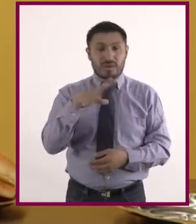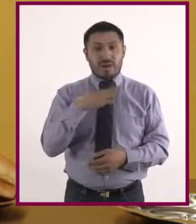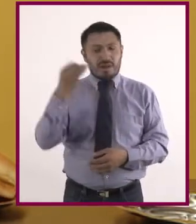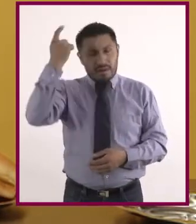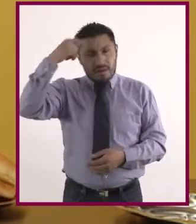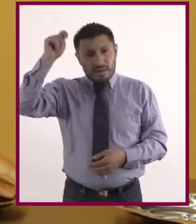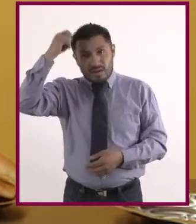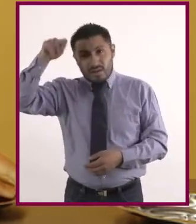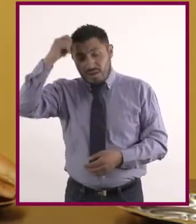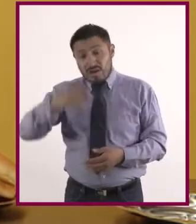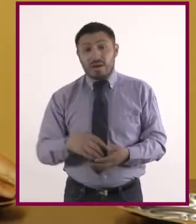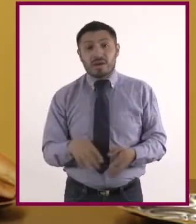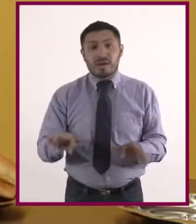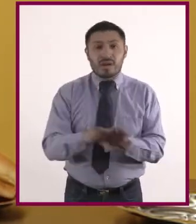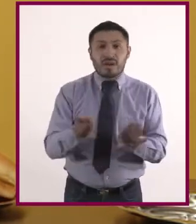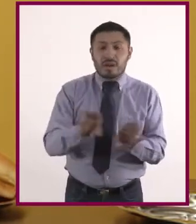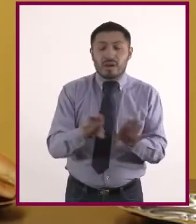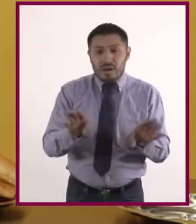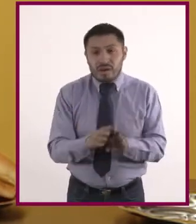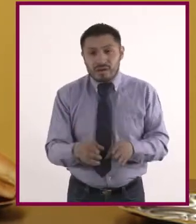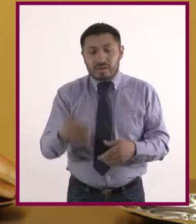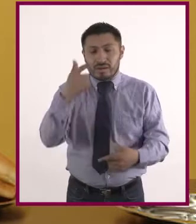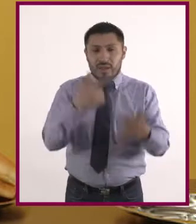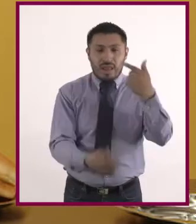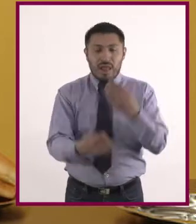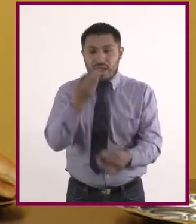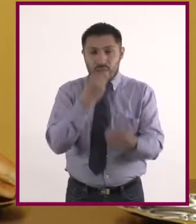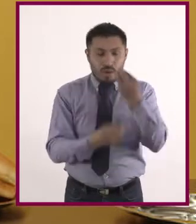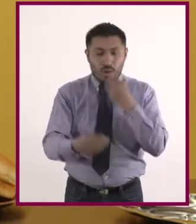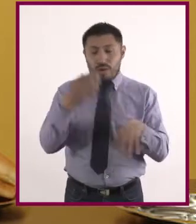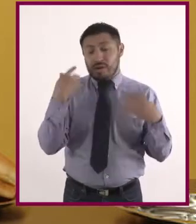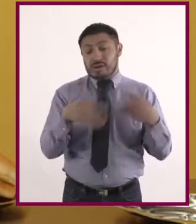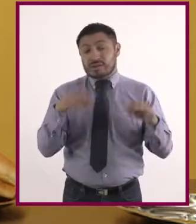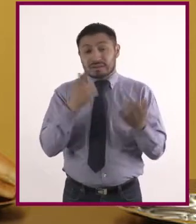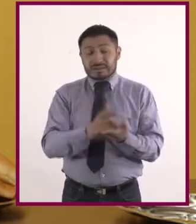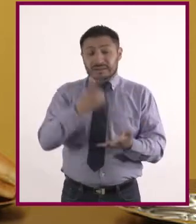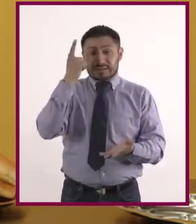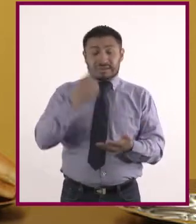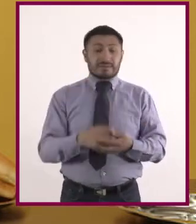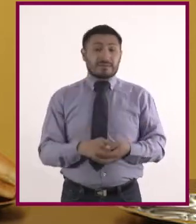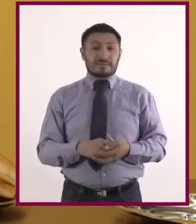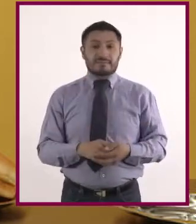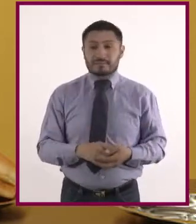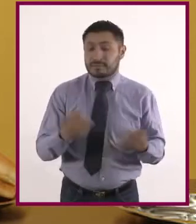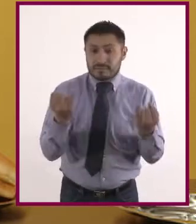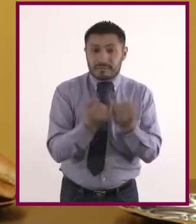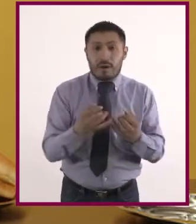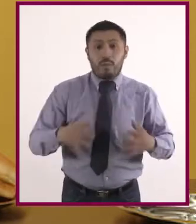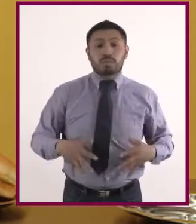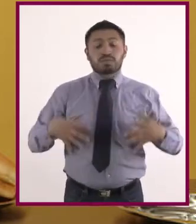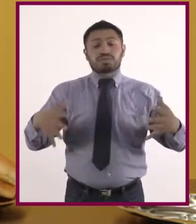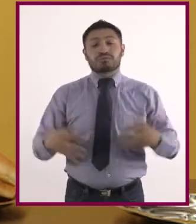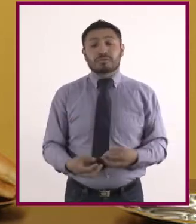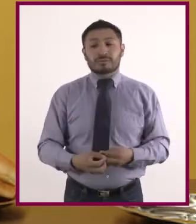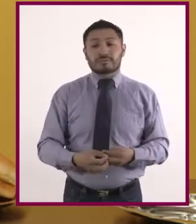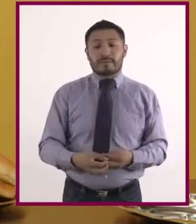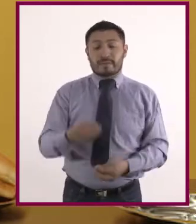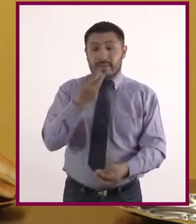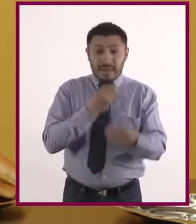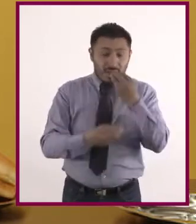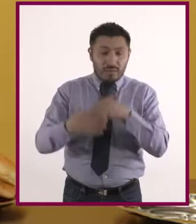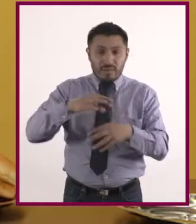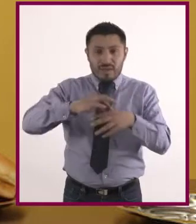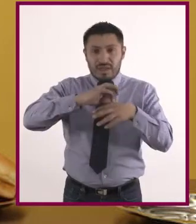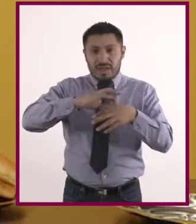el consumo de leche, que es un alimento de alto índice glucémico, y un aumento de insulina. Obesidad. El consumo de carne genera